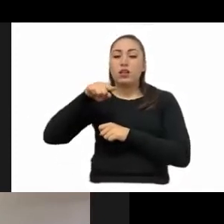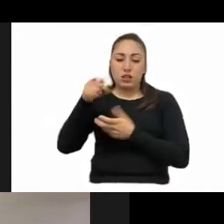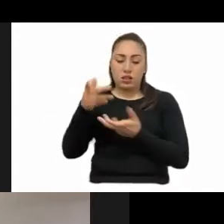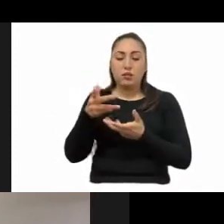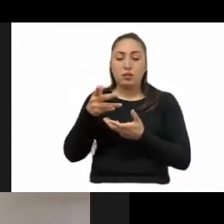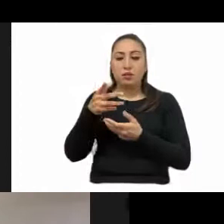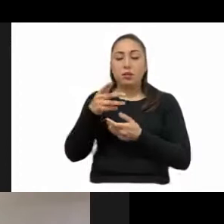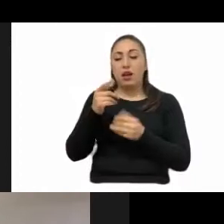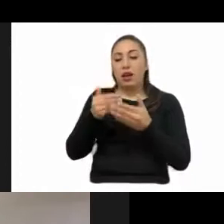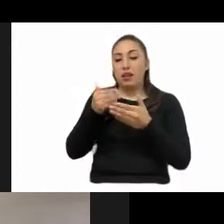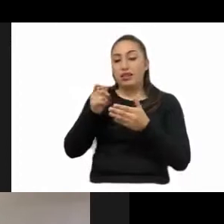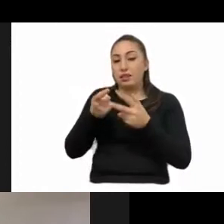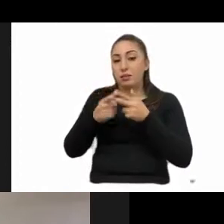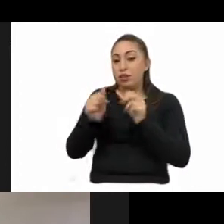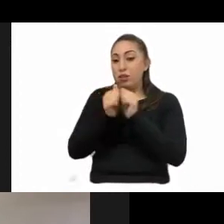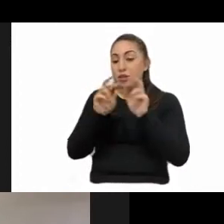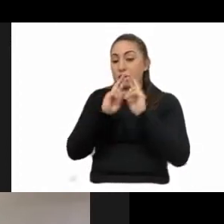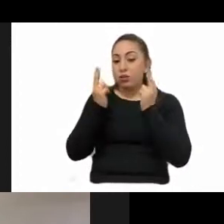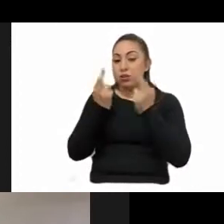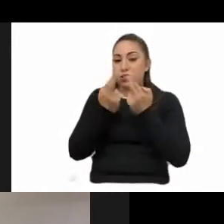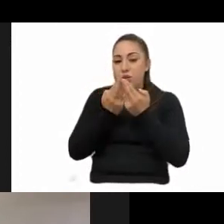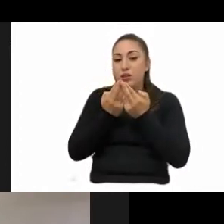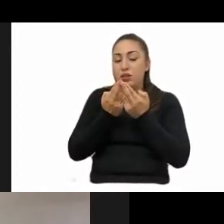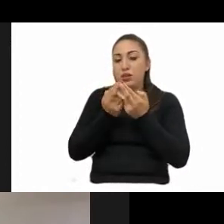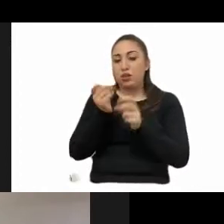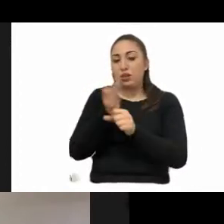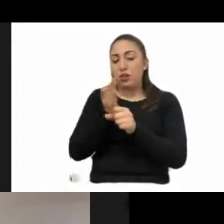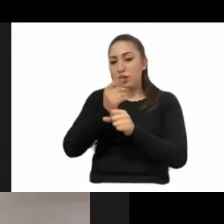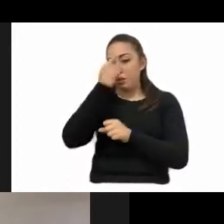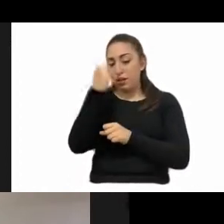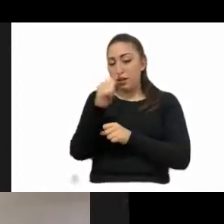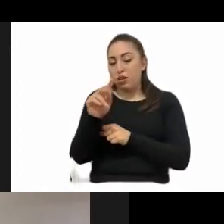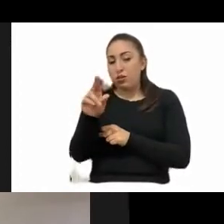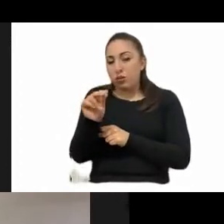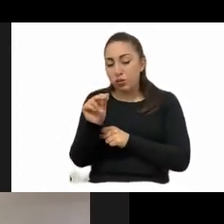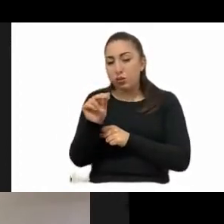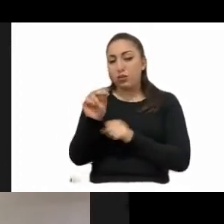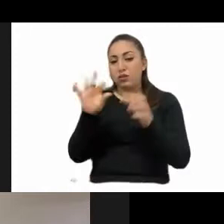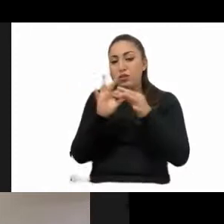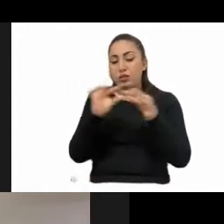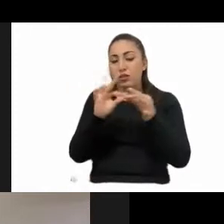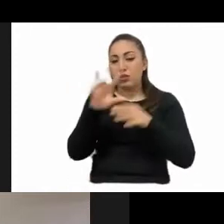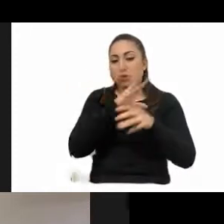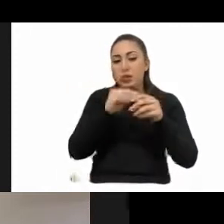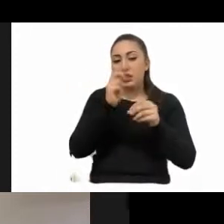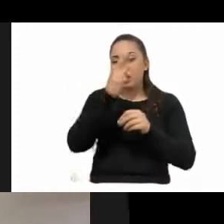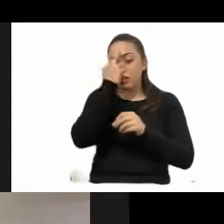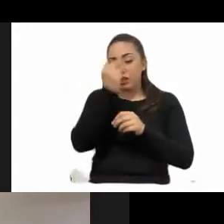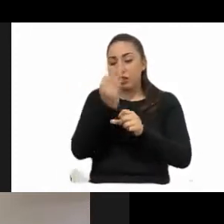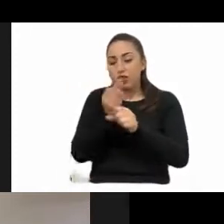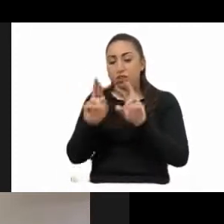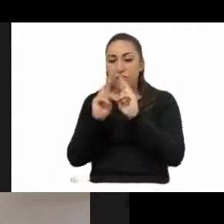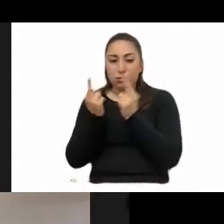proceder a la reunión de, ordinaria, como en este caso, para no exponer estos argumentos en estas reuniones, y